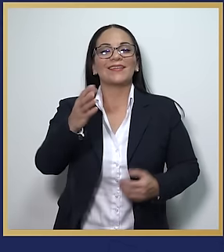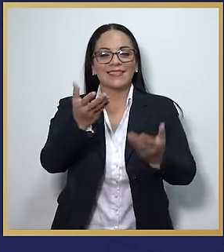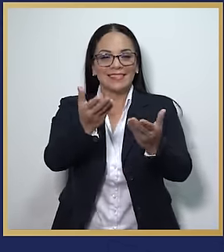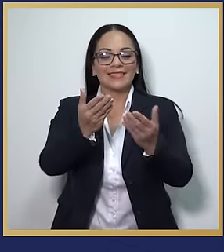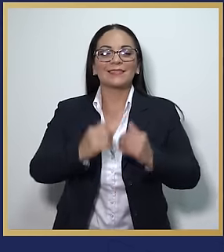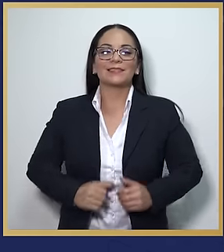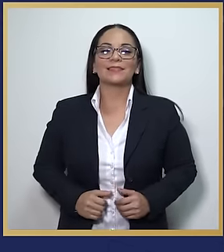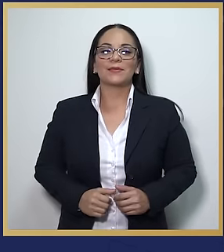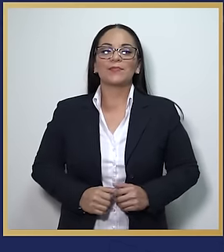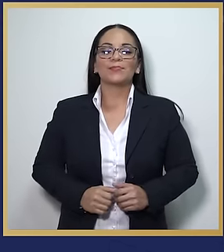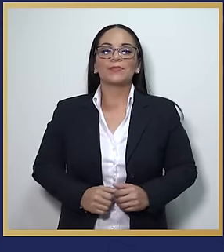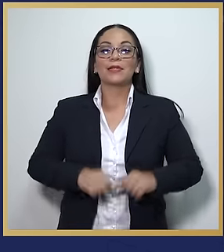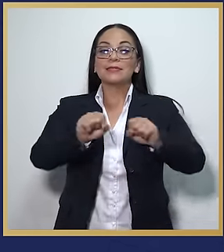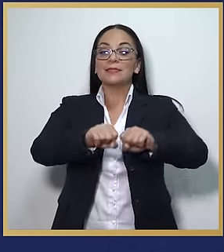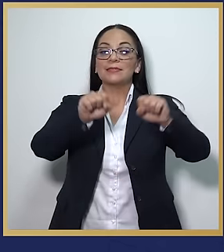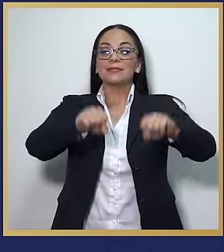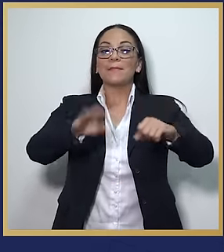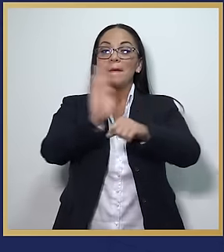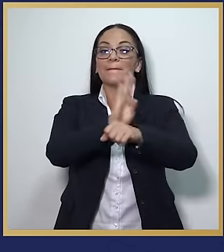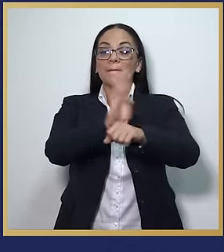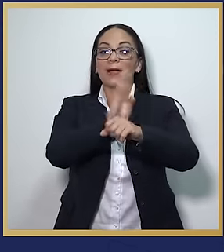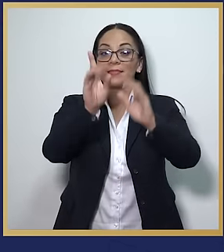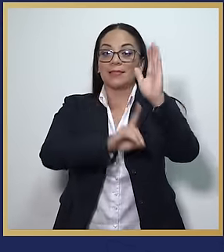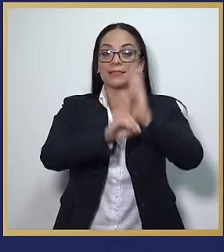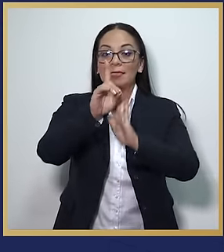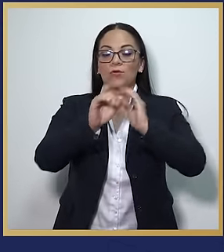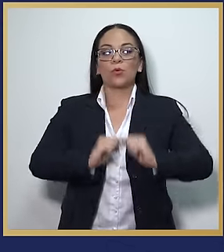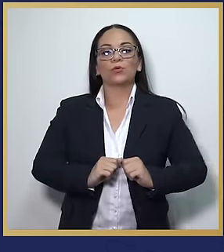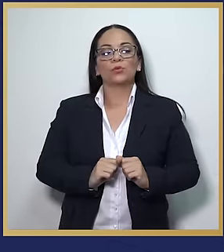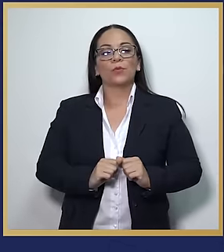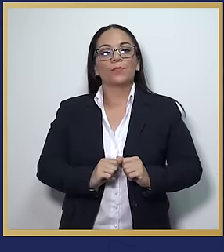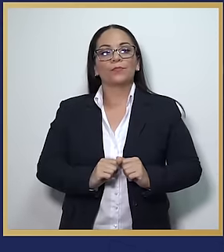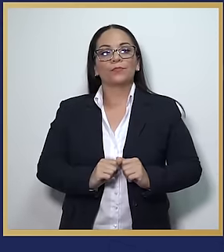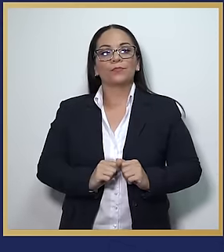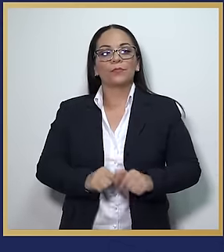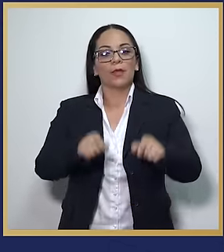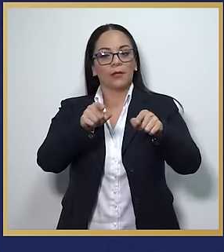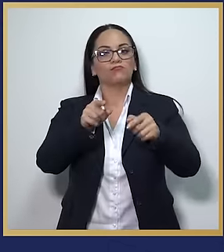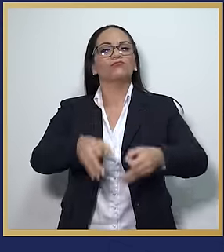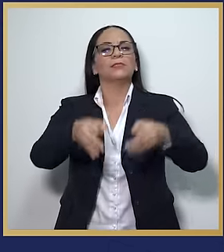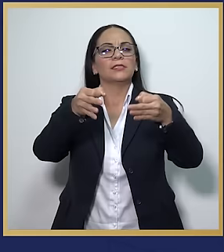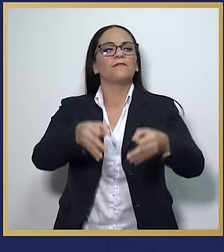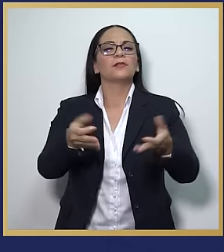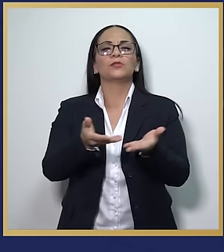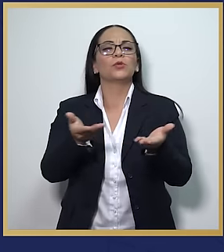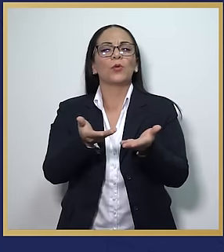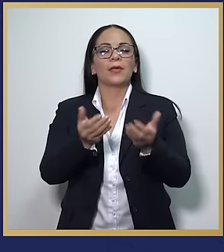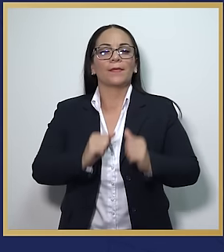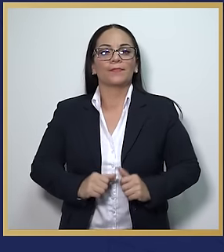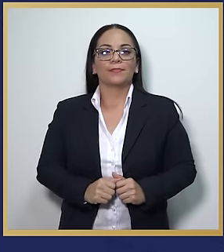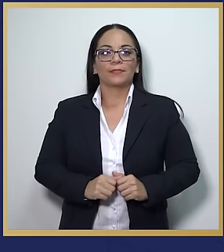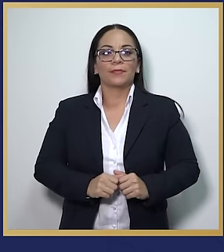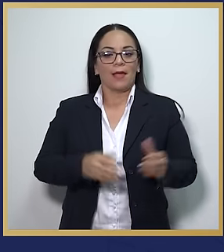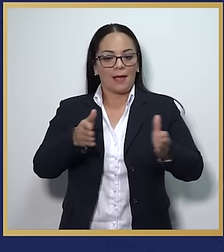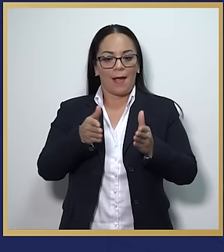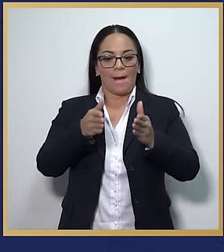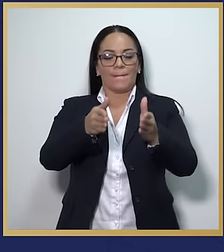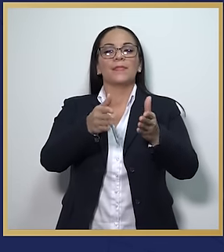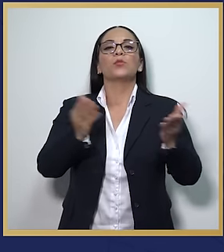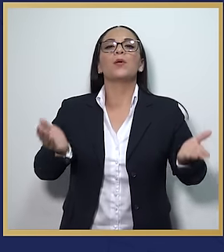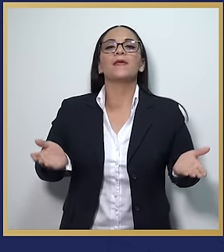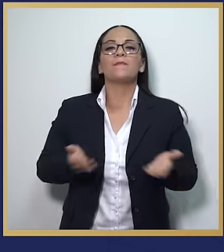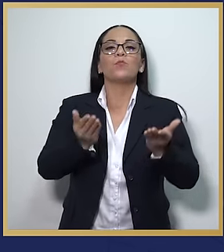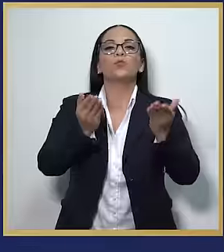Costarricenses, el sistema de banca para el desarrollo ha tomado con firme determinación el camino de